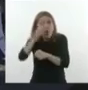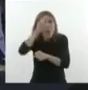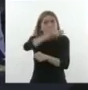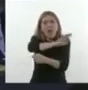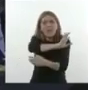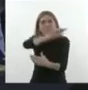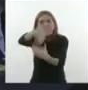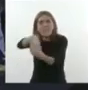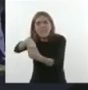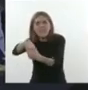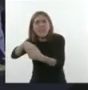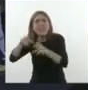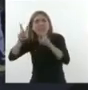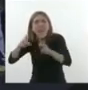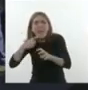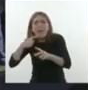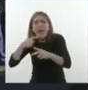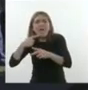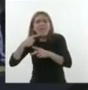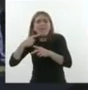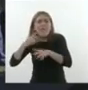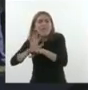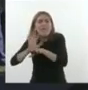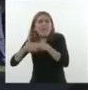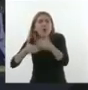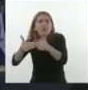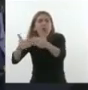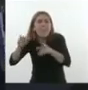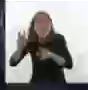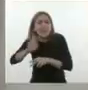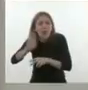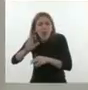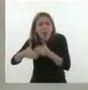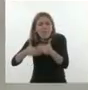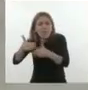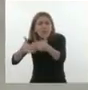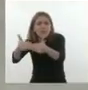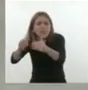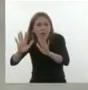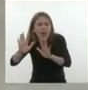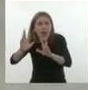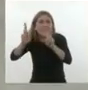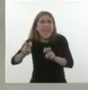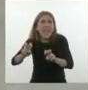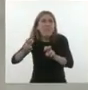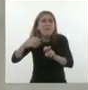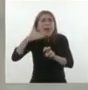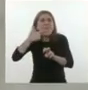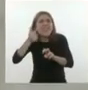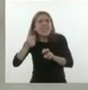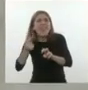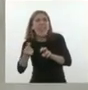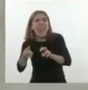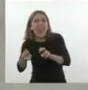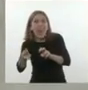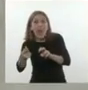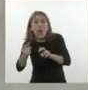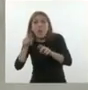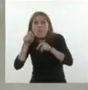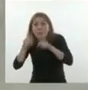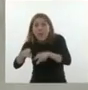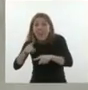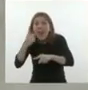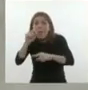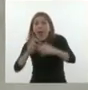suspendieron la operación de la mesa financiera del Banco Central de la República